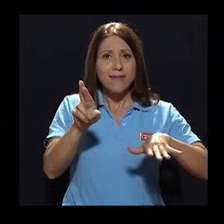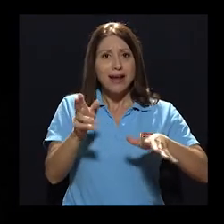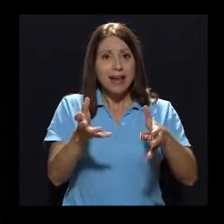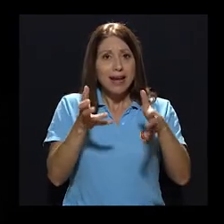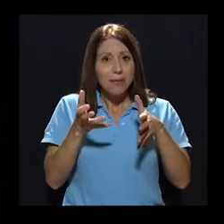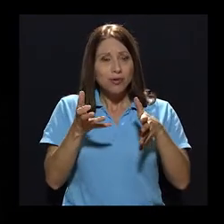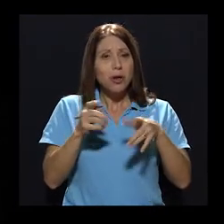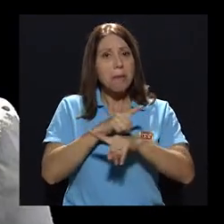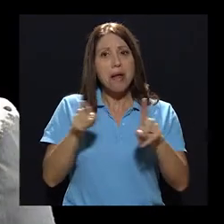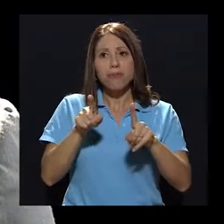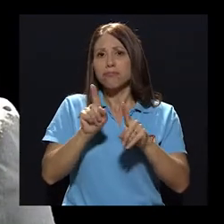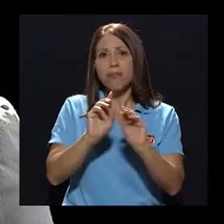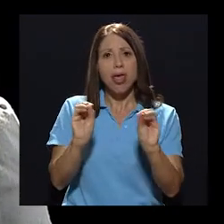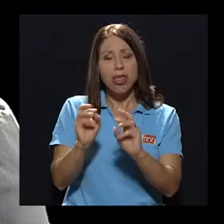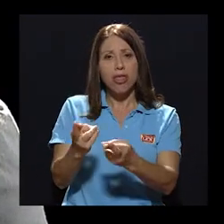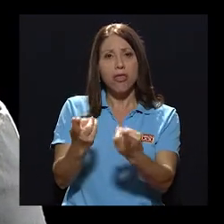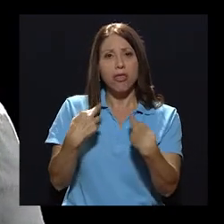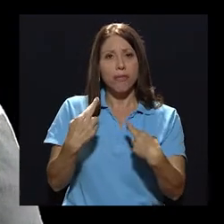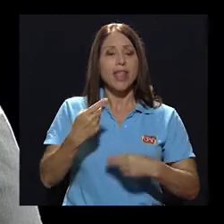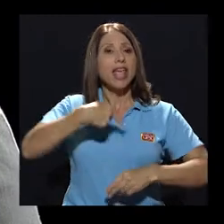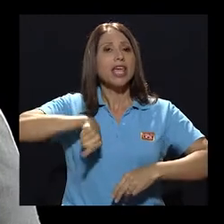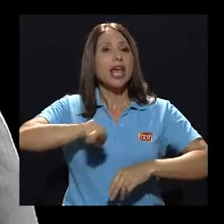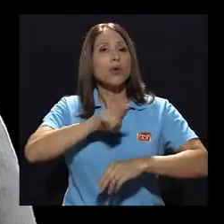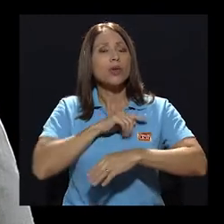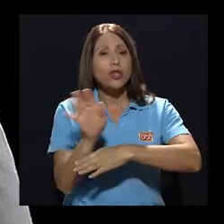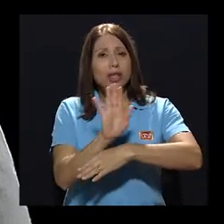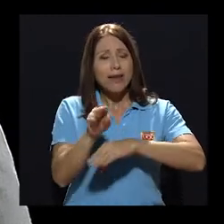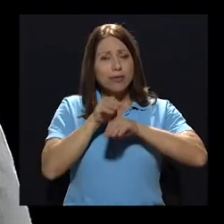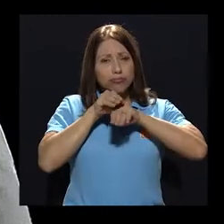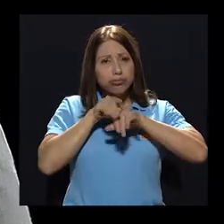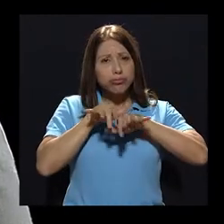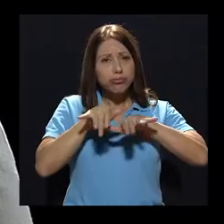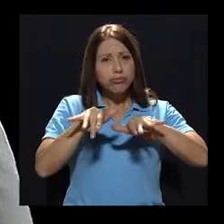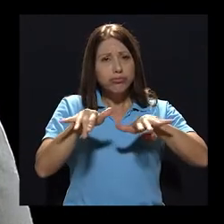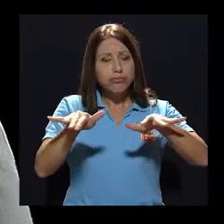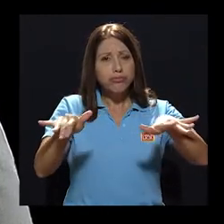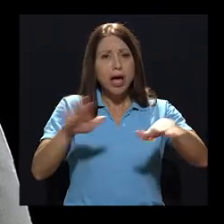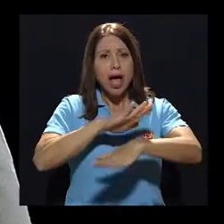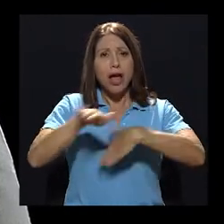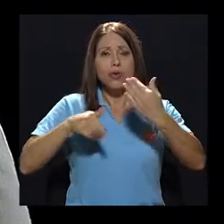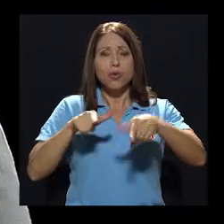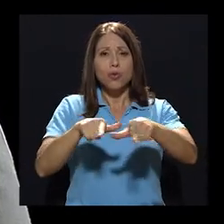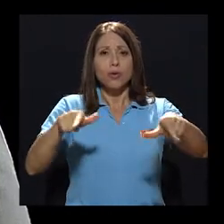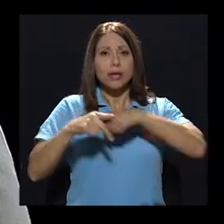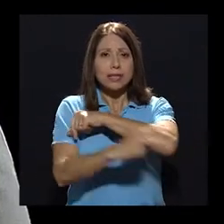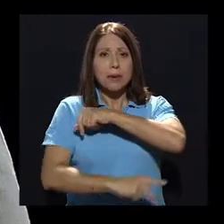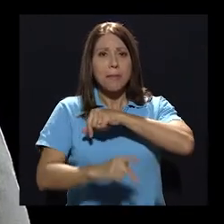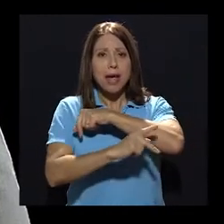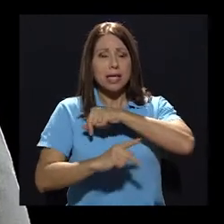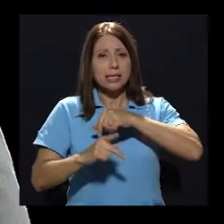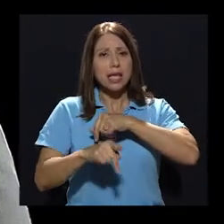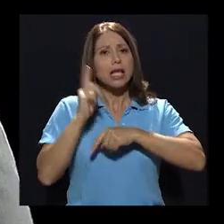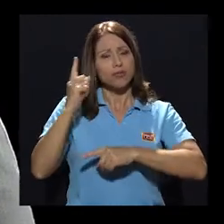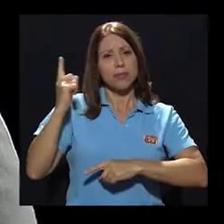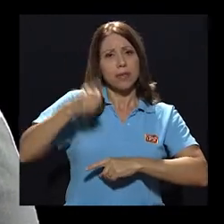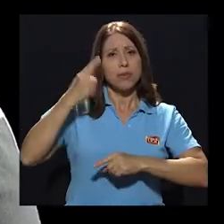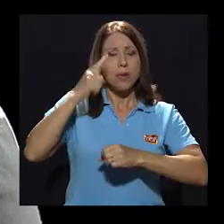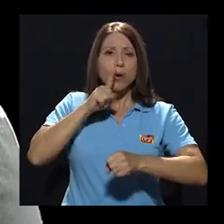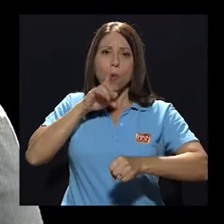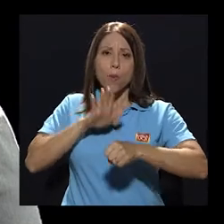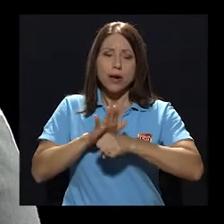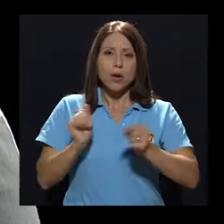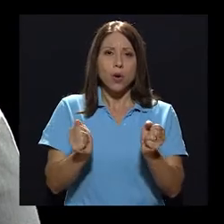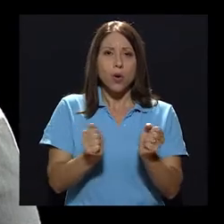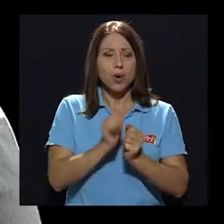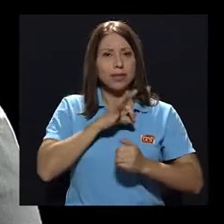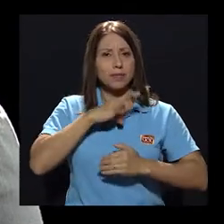ha sido resuelta. Que nuestra señal llegue a cada rincón del país es un mandato para cumplir con el espíritu de la ley